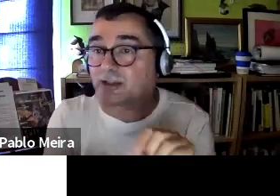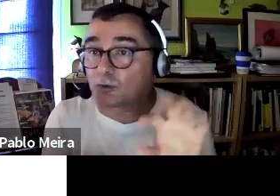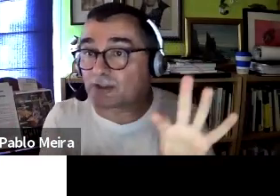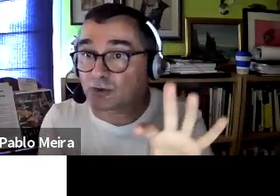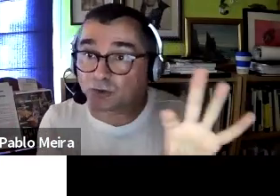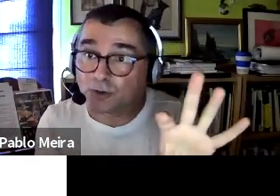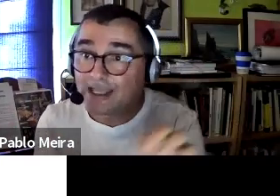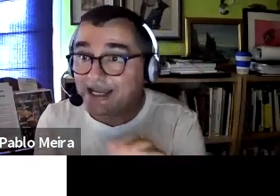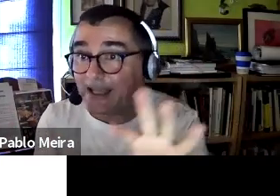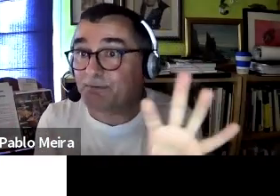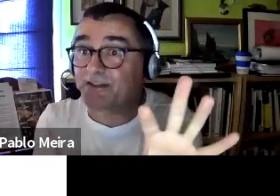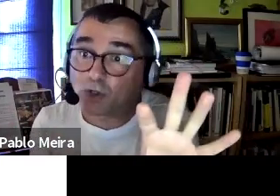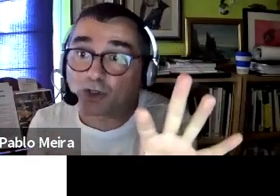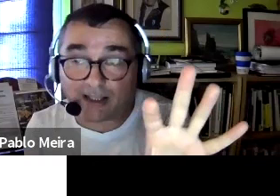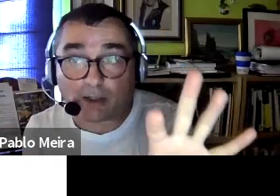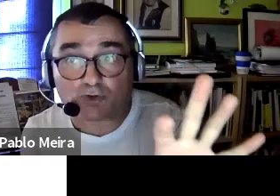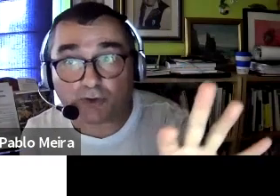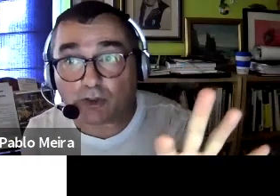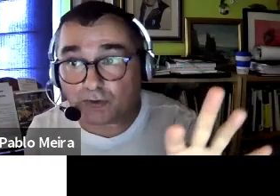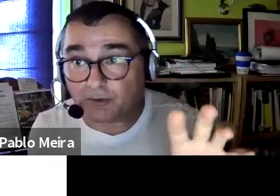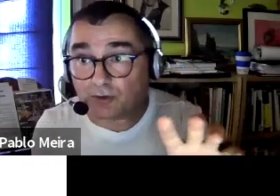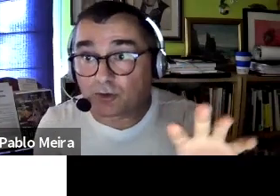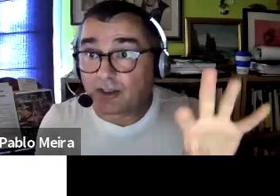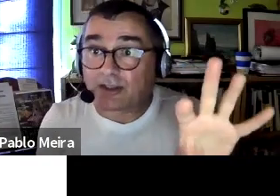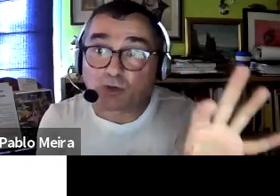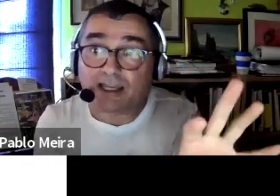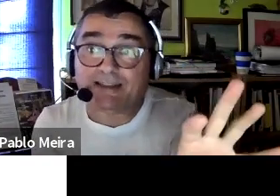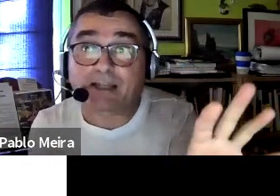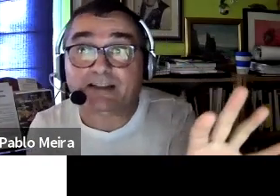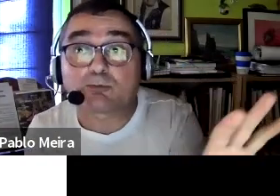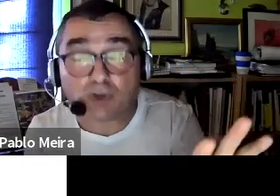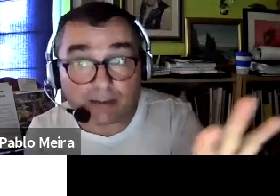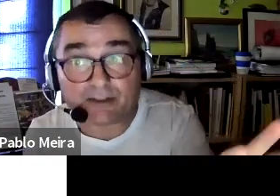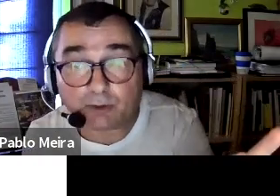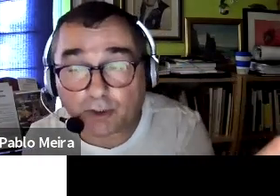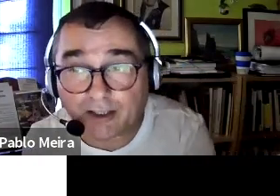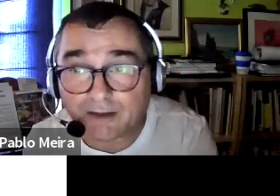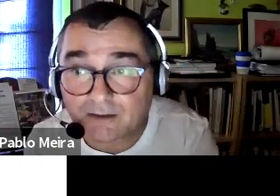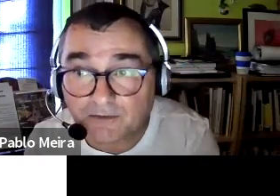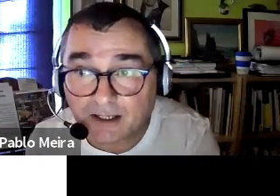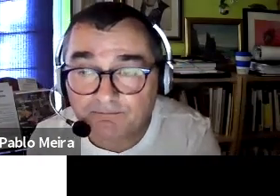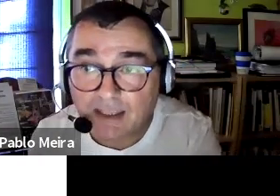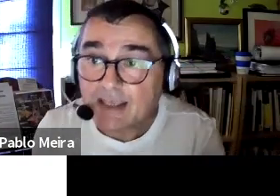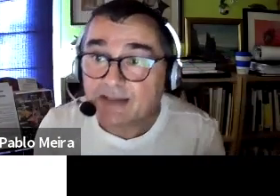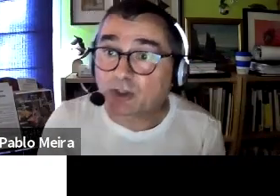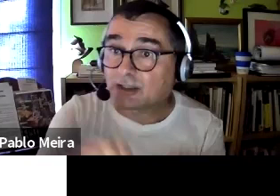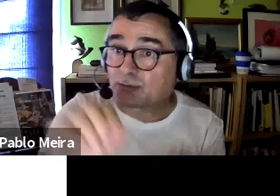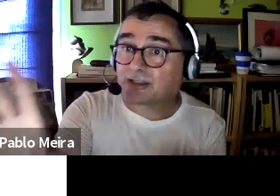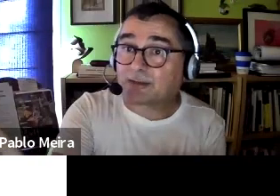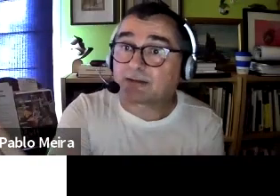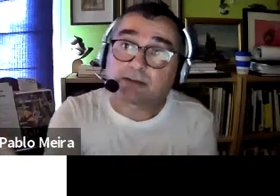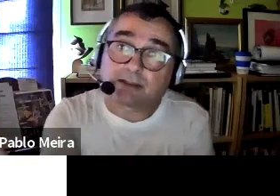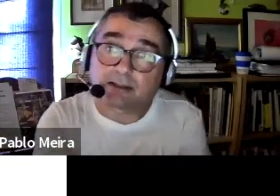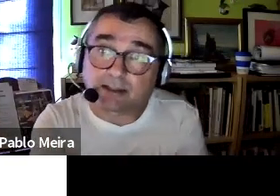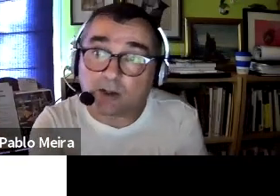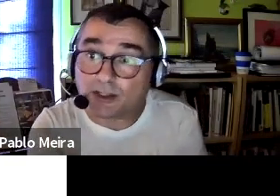implica que tenemos que tener en cuenta no solo la epistemología de la construcción del conocimiento que suele asimilarse mucho a la epistemología científica sino que